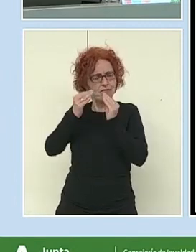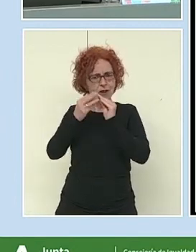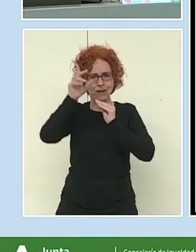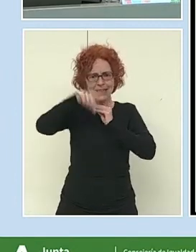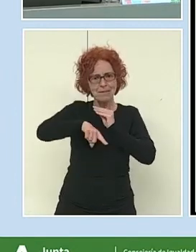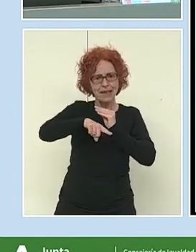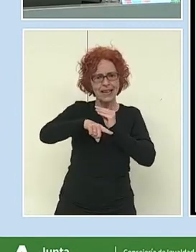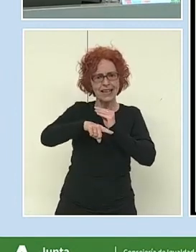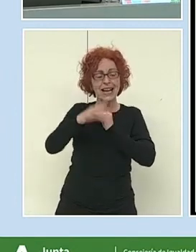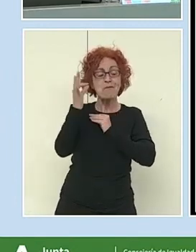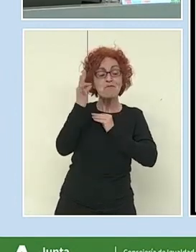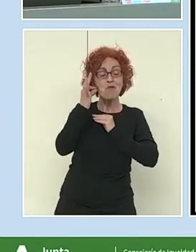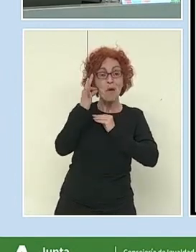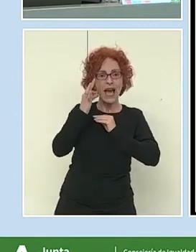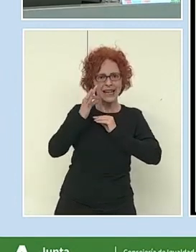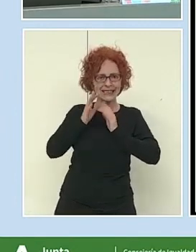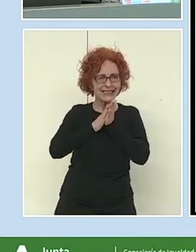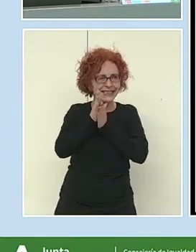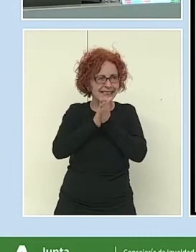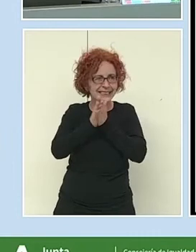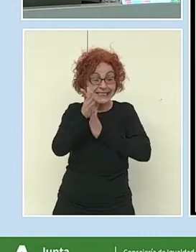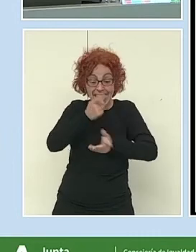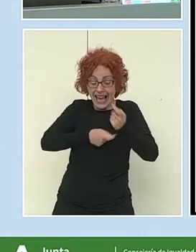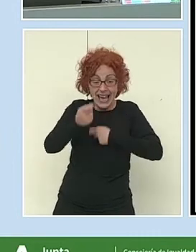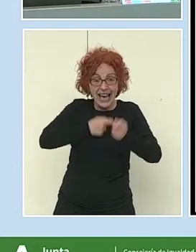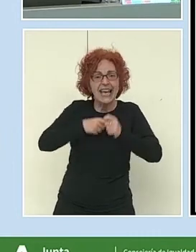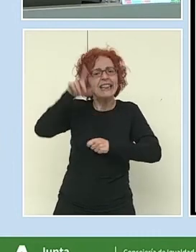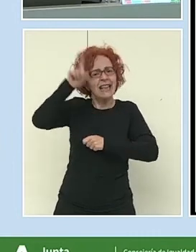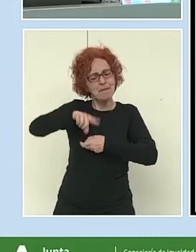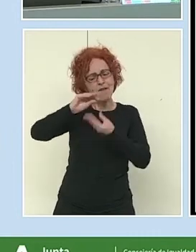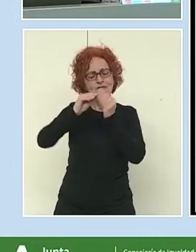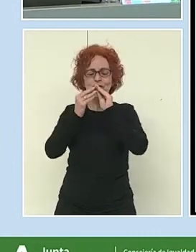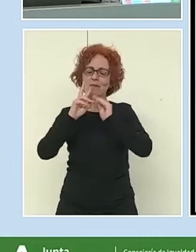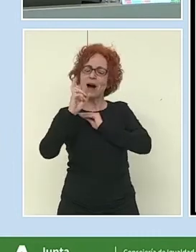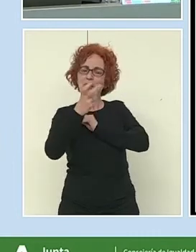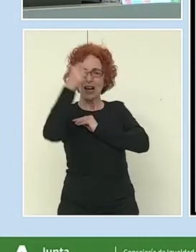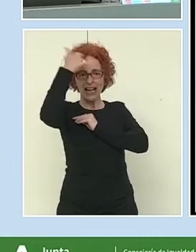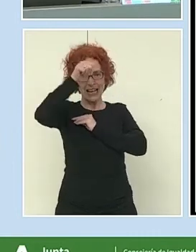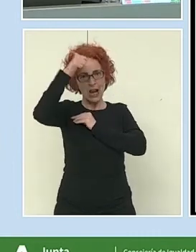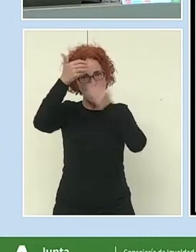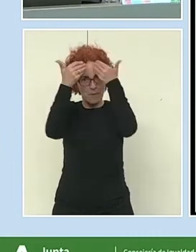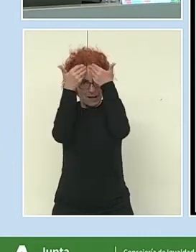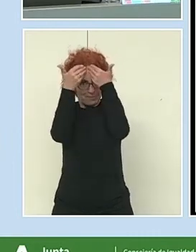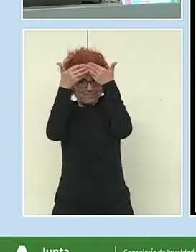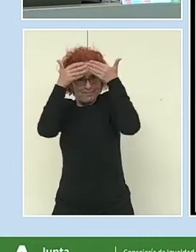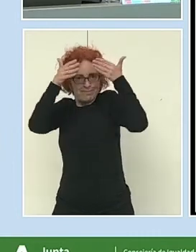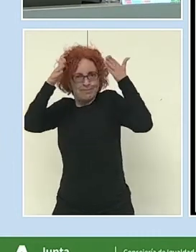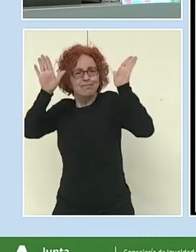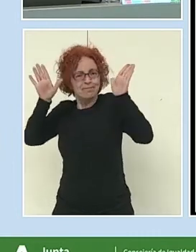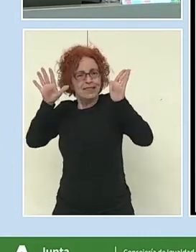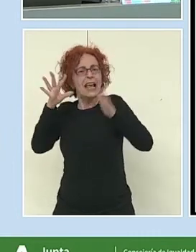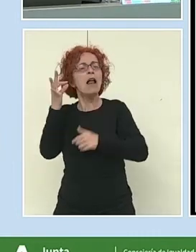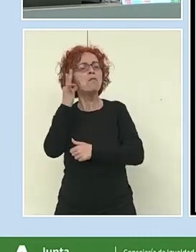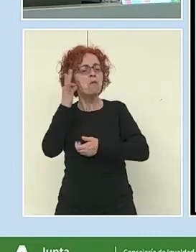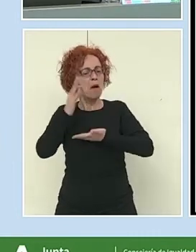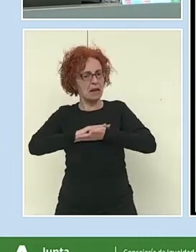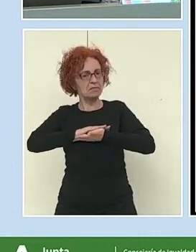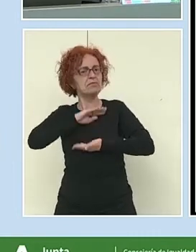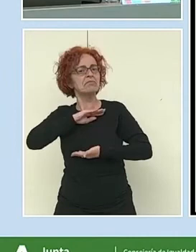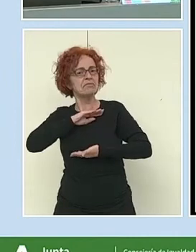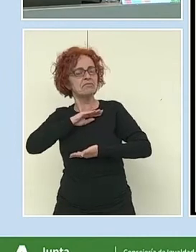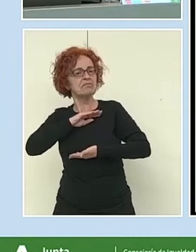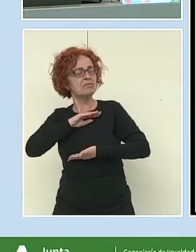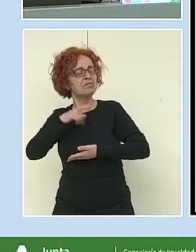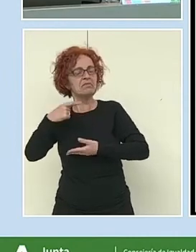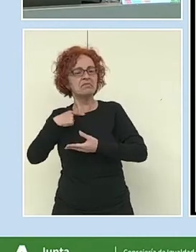colaborar con las chicas en este ámbito y que vean que no es solamente una cuestión de hombres y, evidentemente, cuantas más mujeres, mejor,